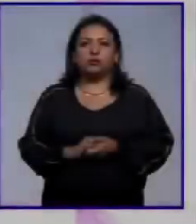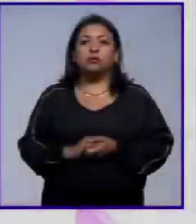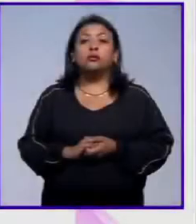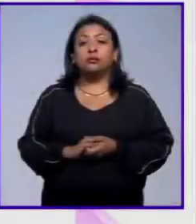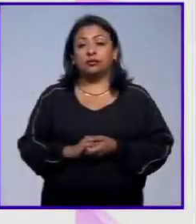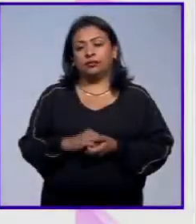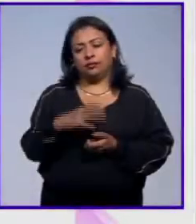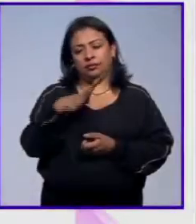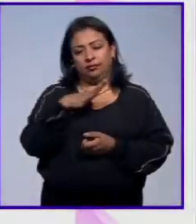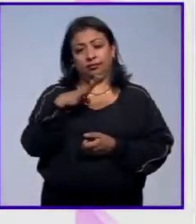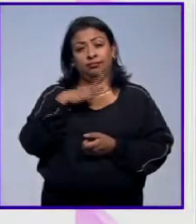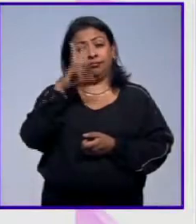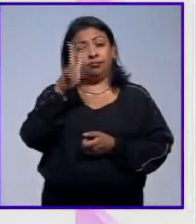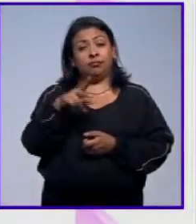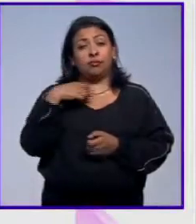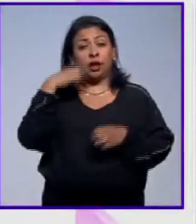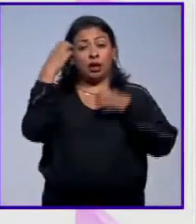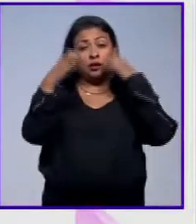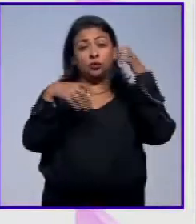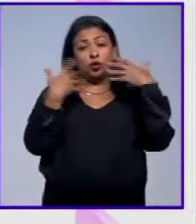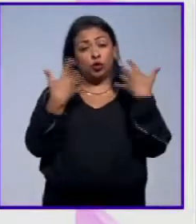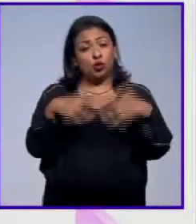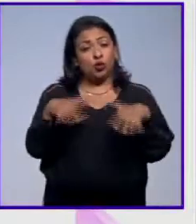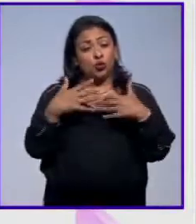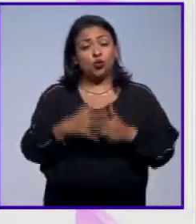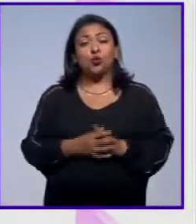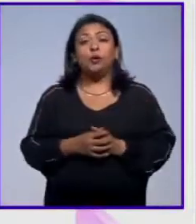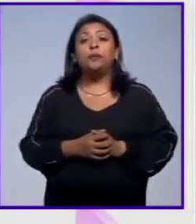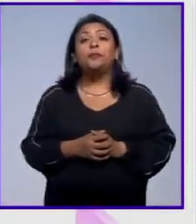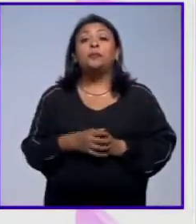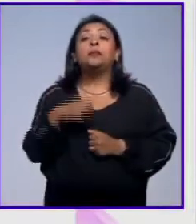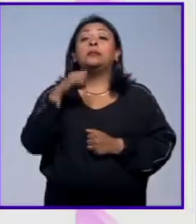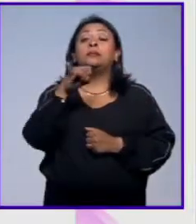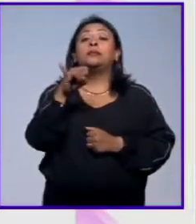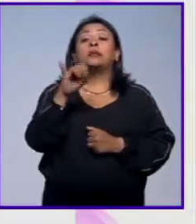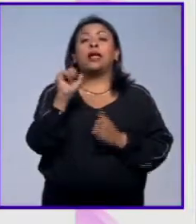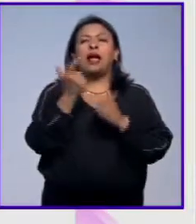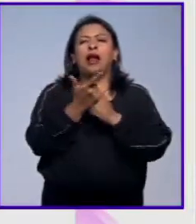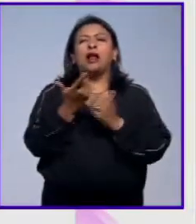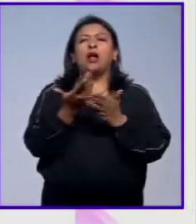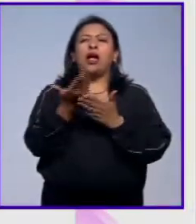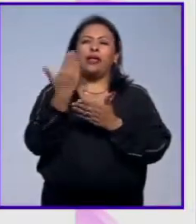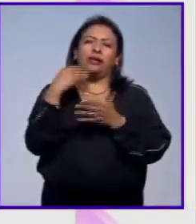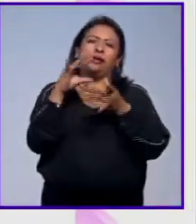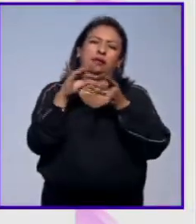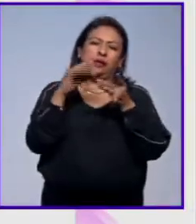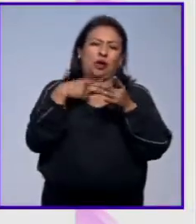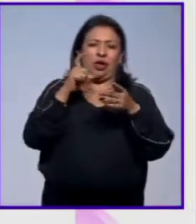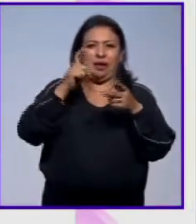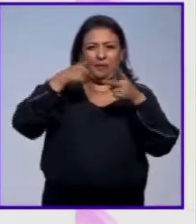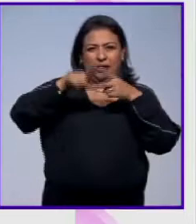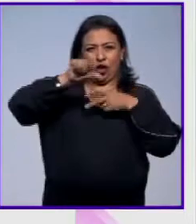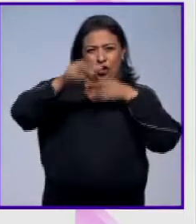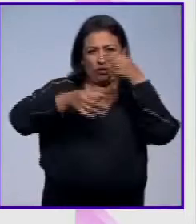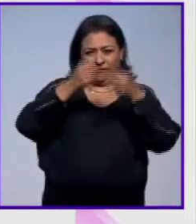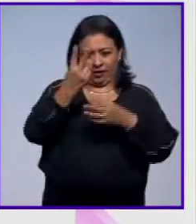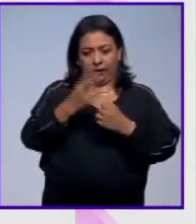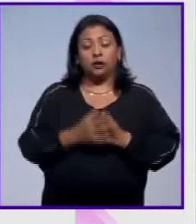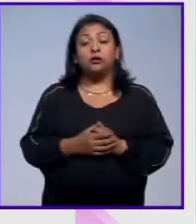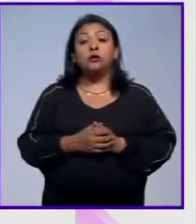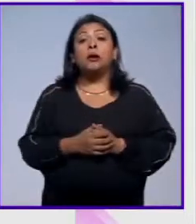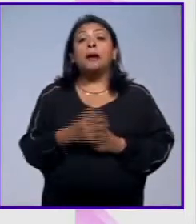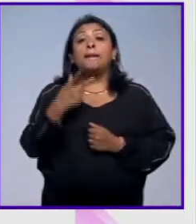les tenemos una gran exposición una super exposición así es es algo que hemos estado bueno lo comentamos al inicio de Noticias 22